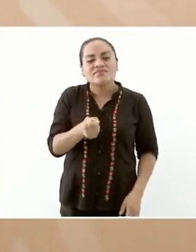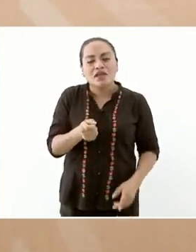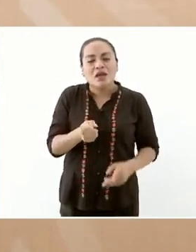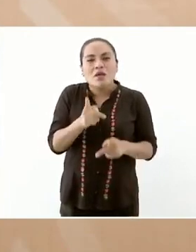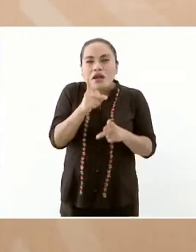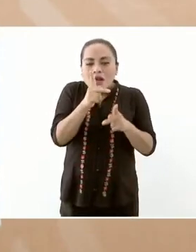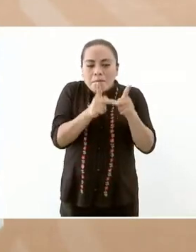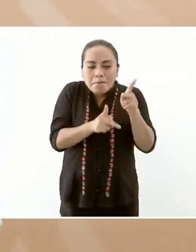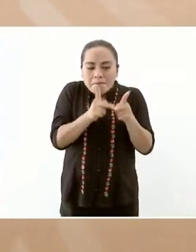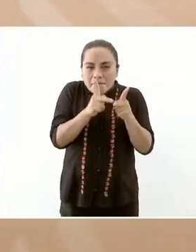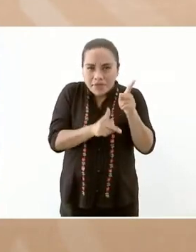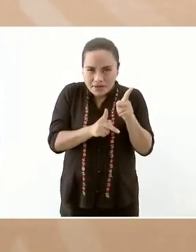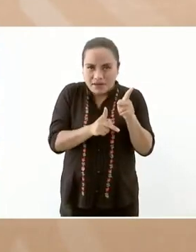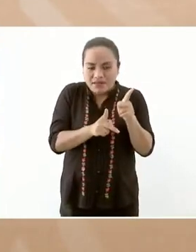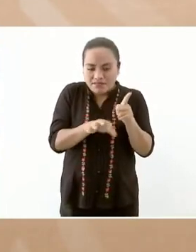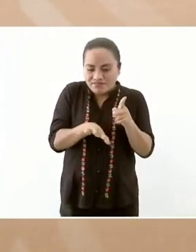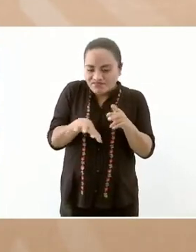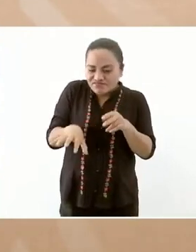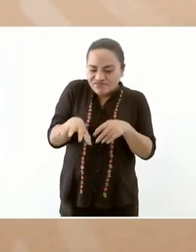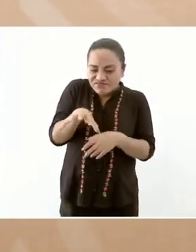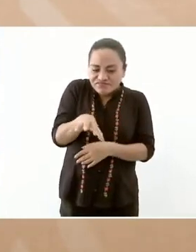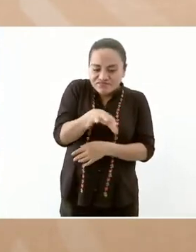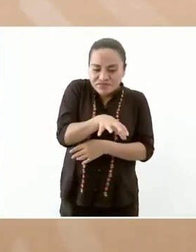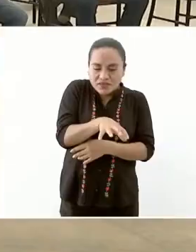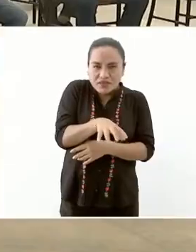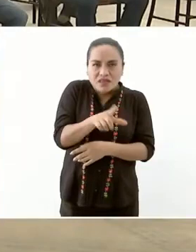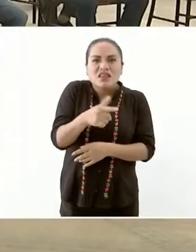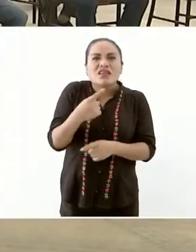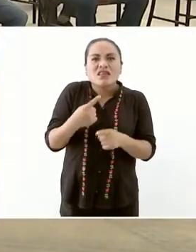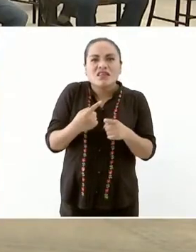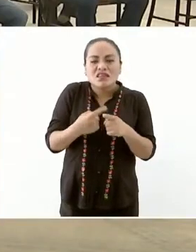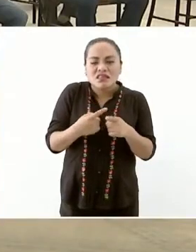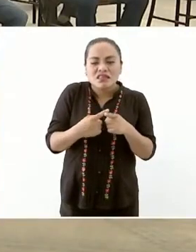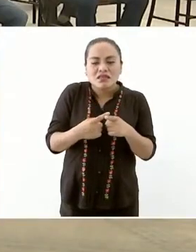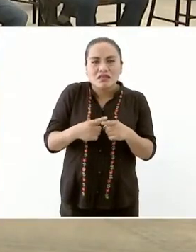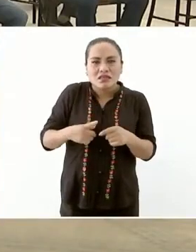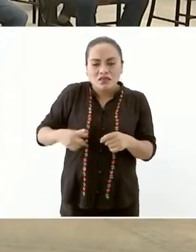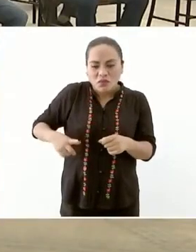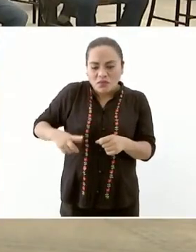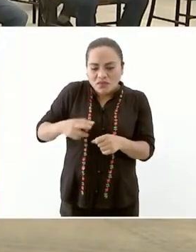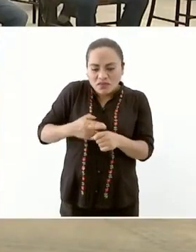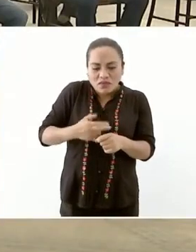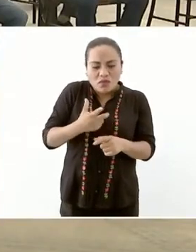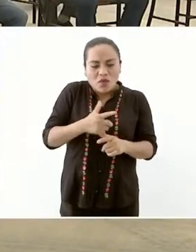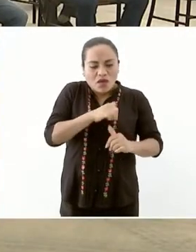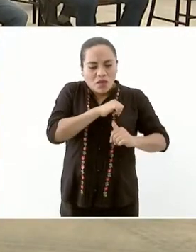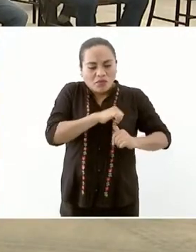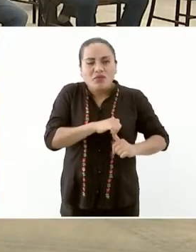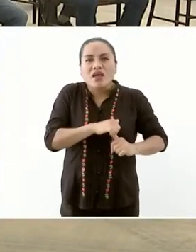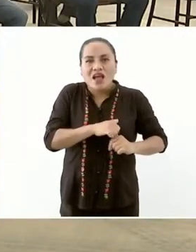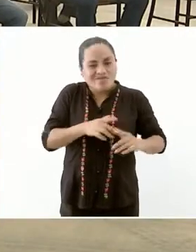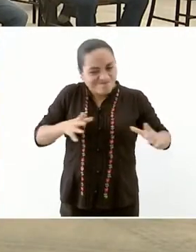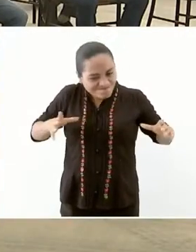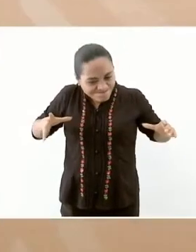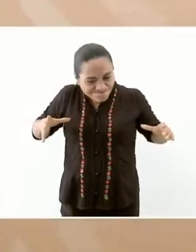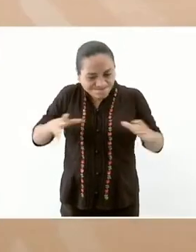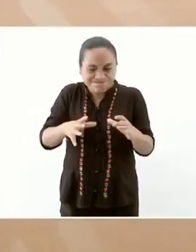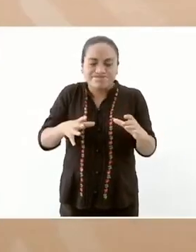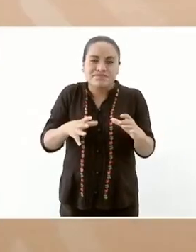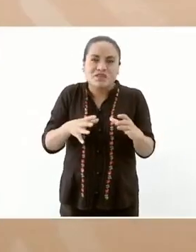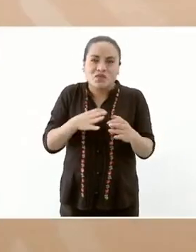gobierno es la representación de todo un pueblo entonces buscar la unidad